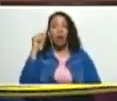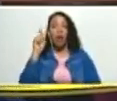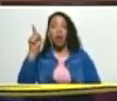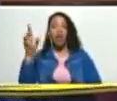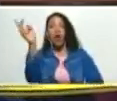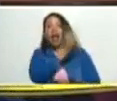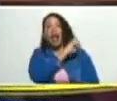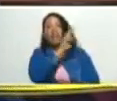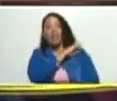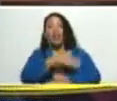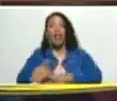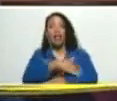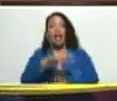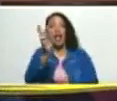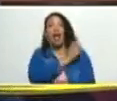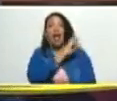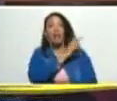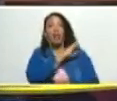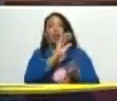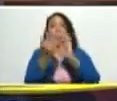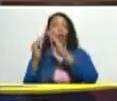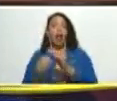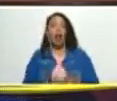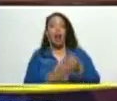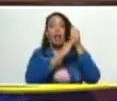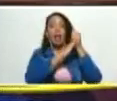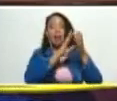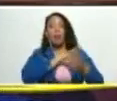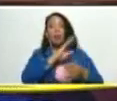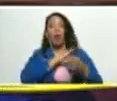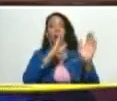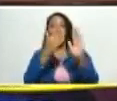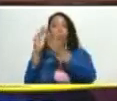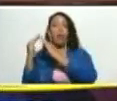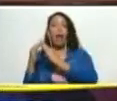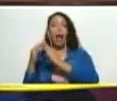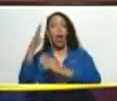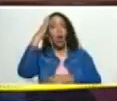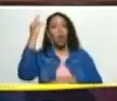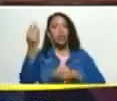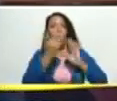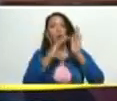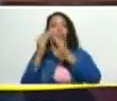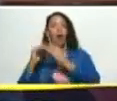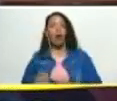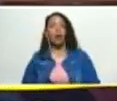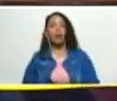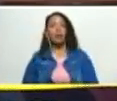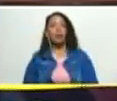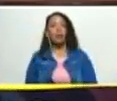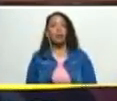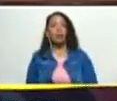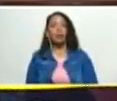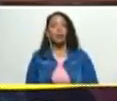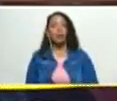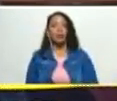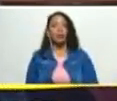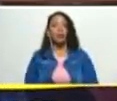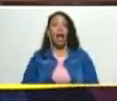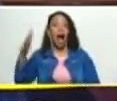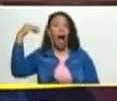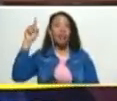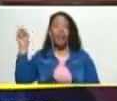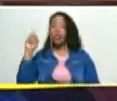jefes de calle jefes de comunidad líderes de su comunidad en los consejos comunales eso no existía antes